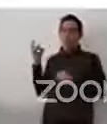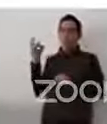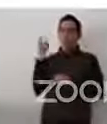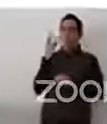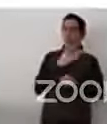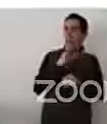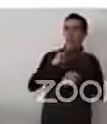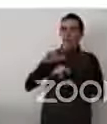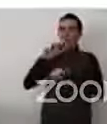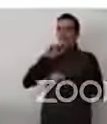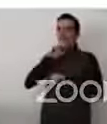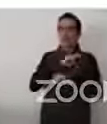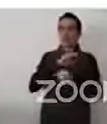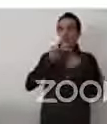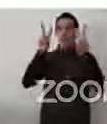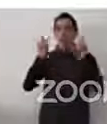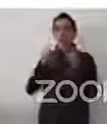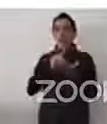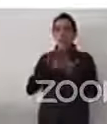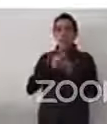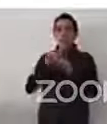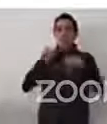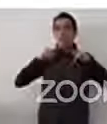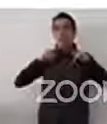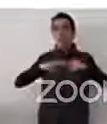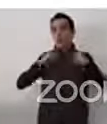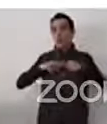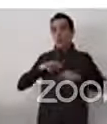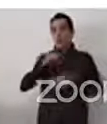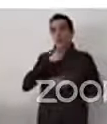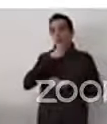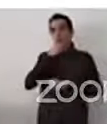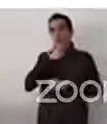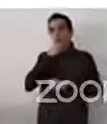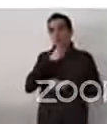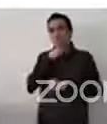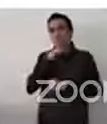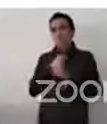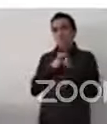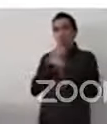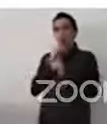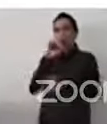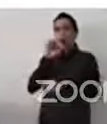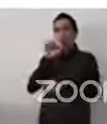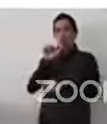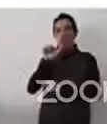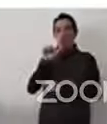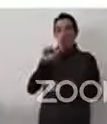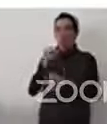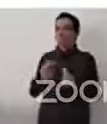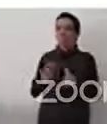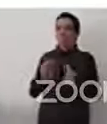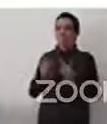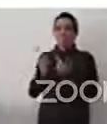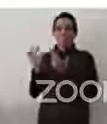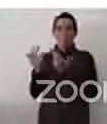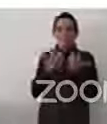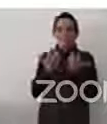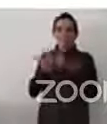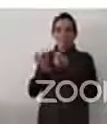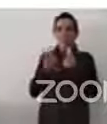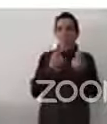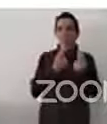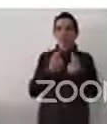es el tema de los derechos de las personas mayores. Que la definición habla de aquella persona